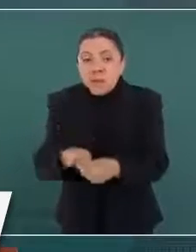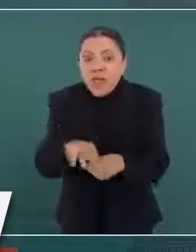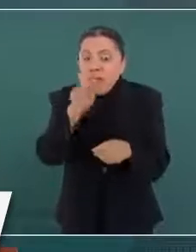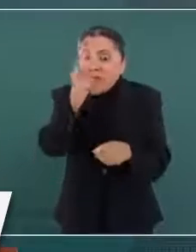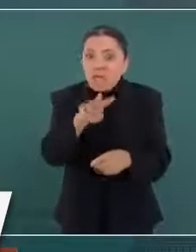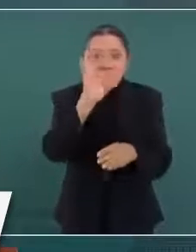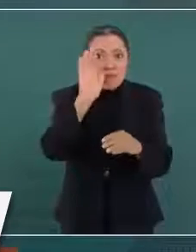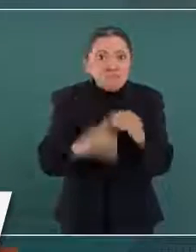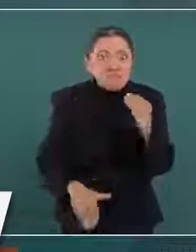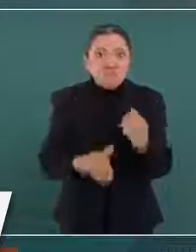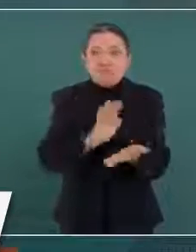Ese es el propósito.